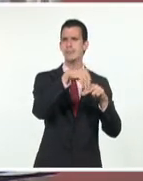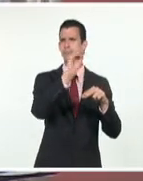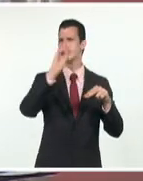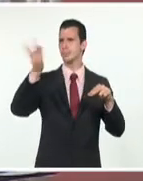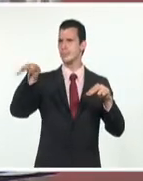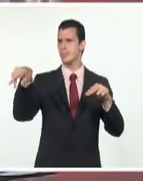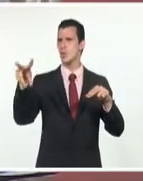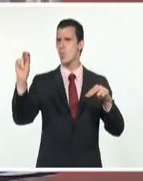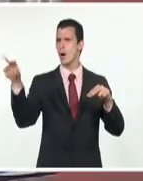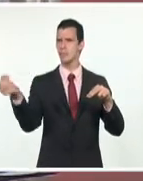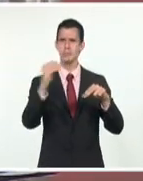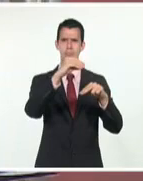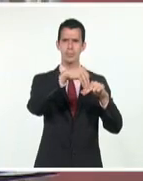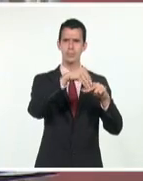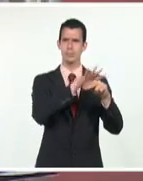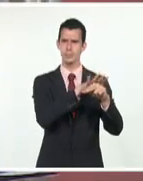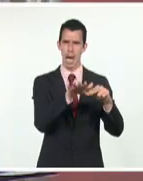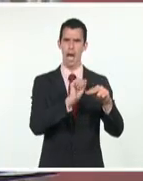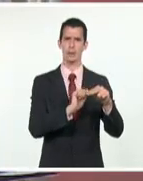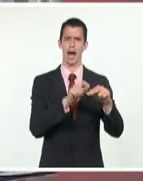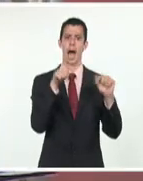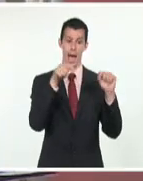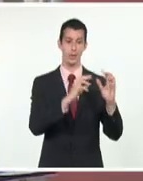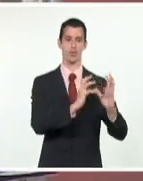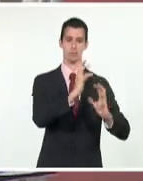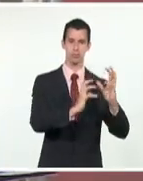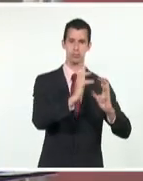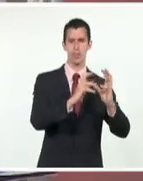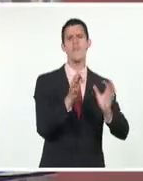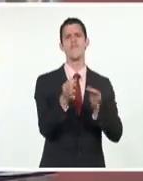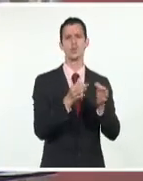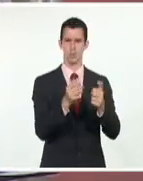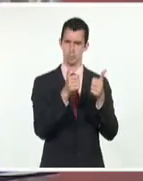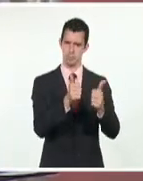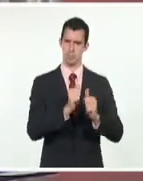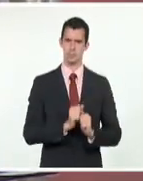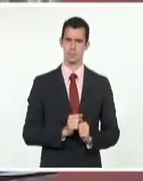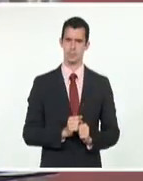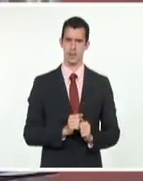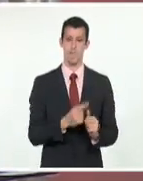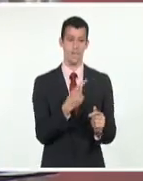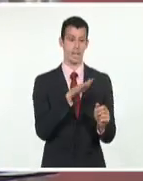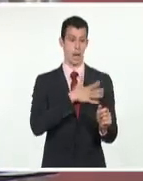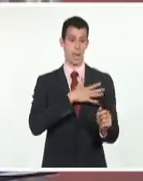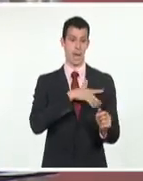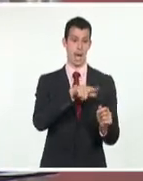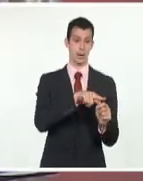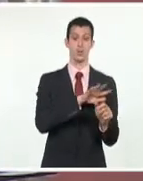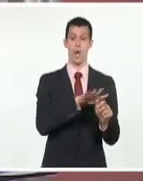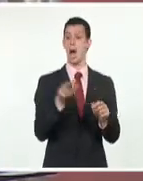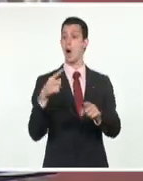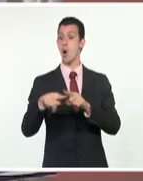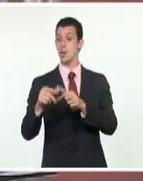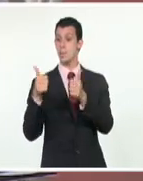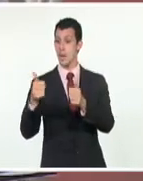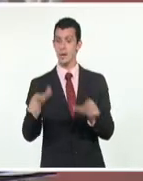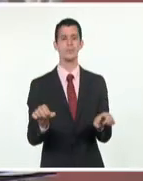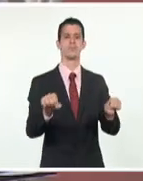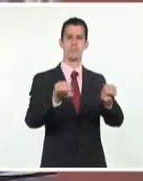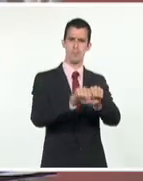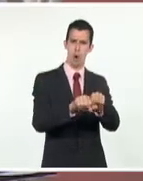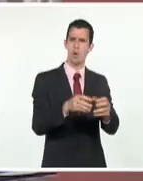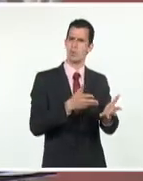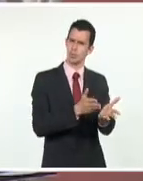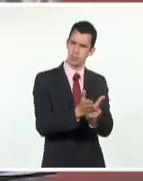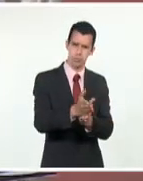en estos momentos ya la unidad está en proceso de arranque para sincronizar al sistema eléctrico nacional. Esto debe ocurrir